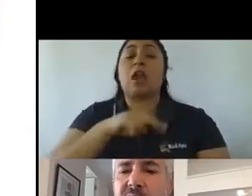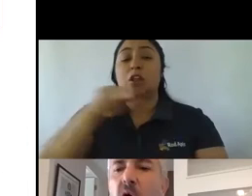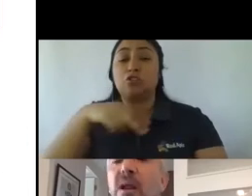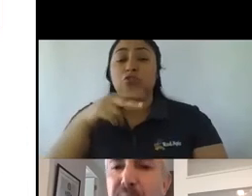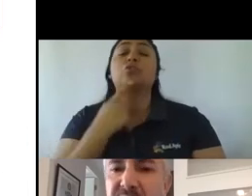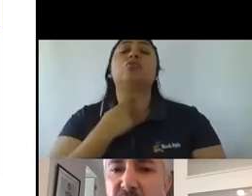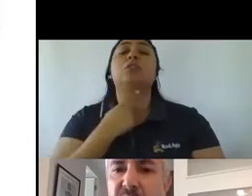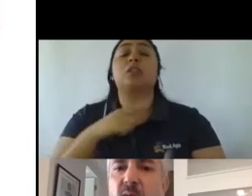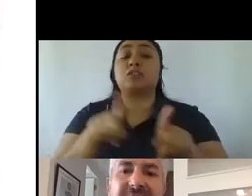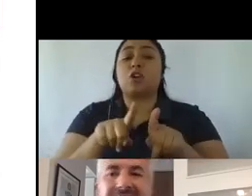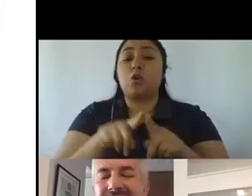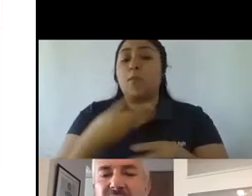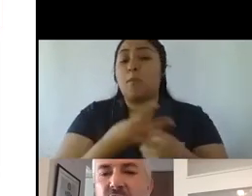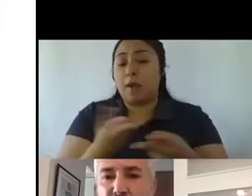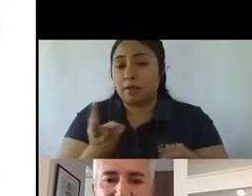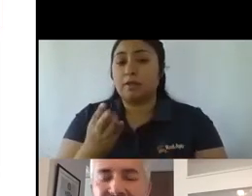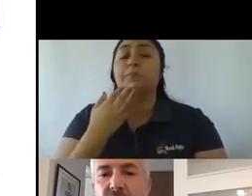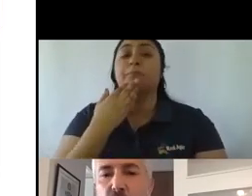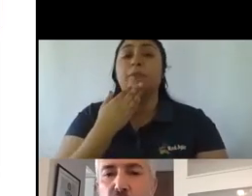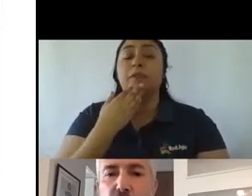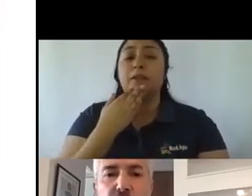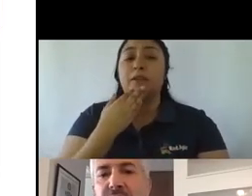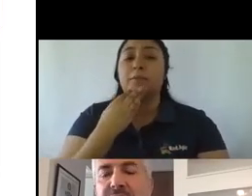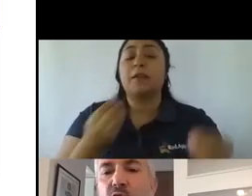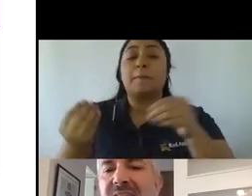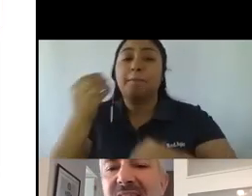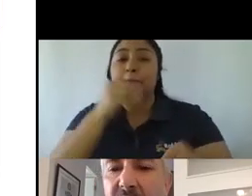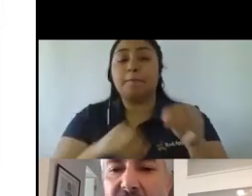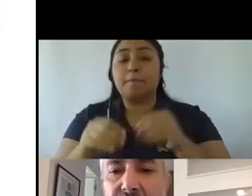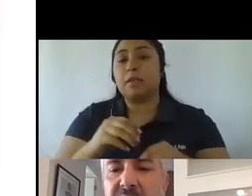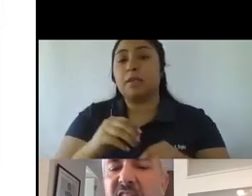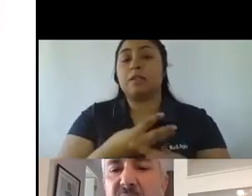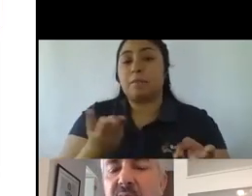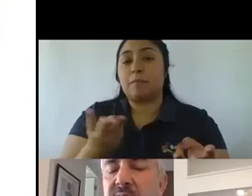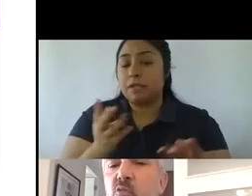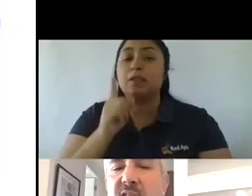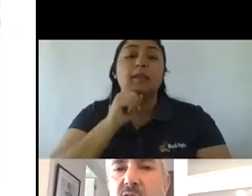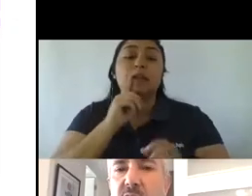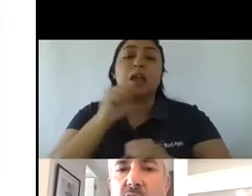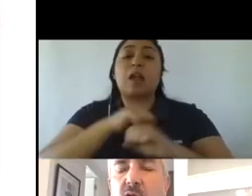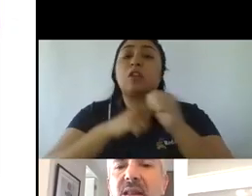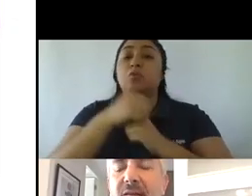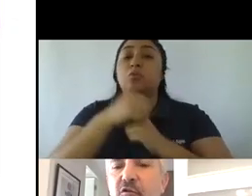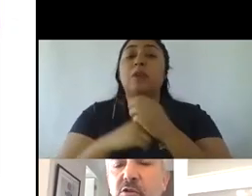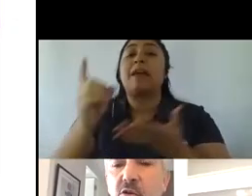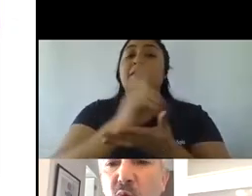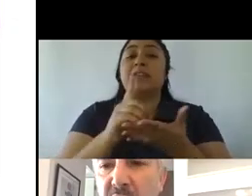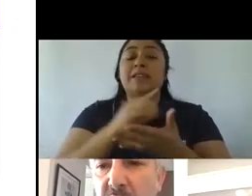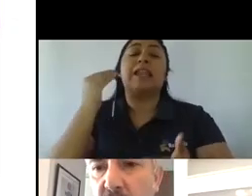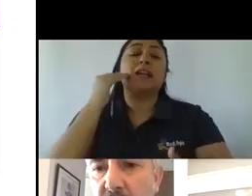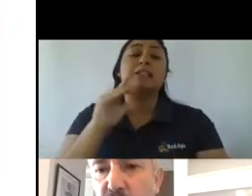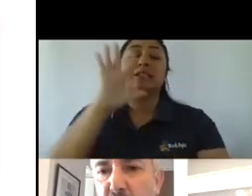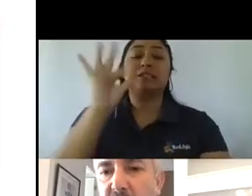Y ahora el mix de medios parece que tiene esta forma, tiene esta estructura donde lo digital es prácticamente el 50% del esfuerzo de